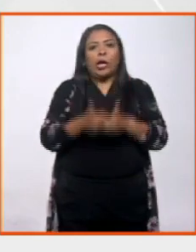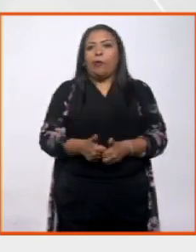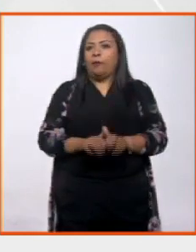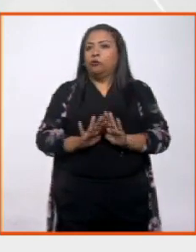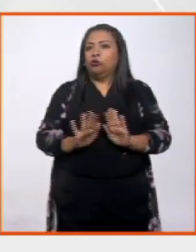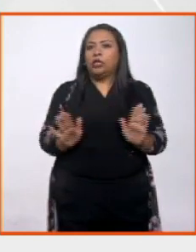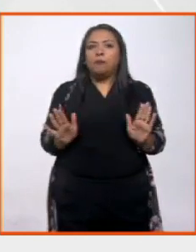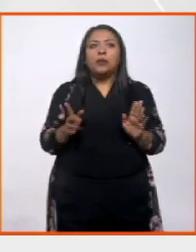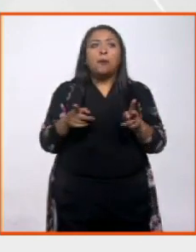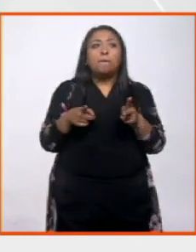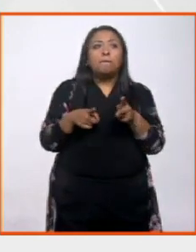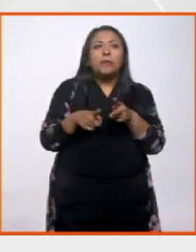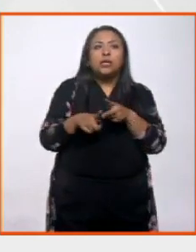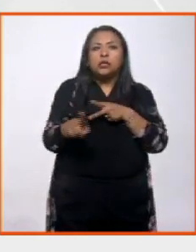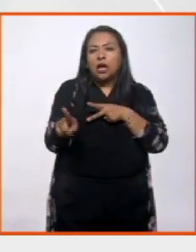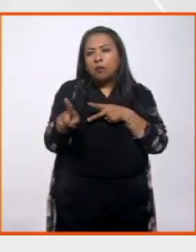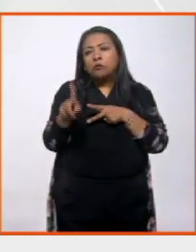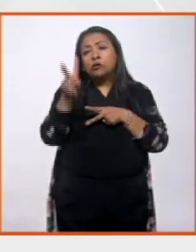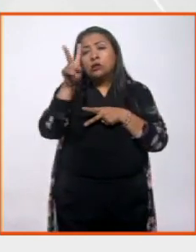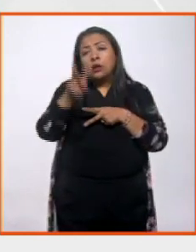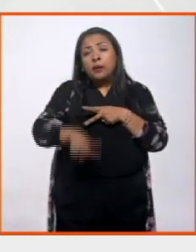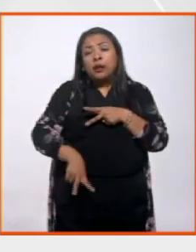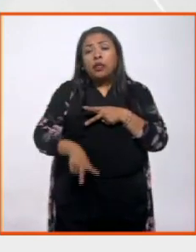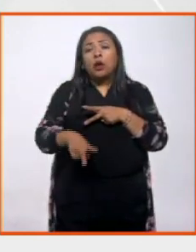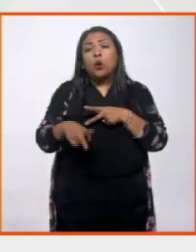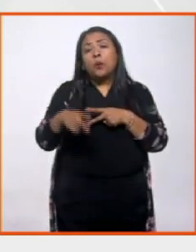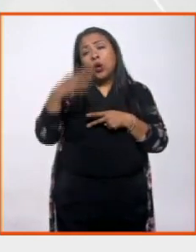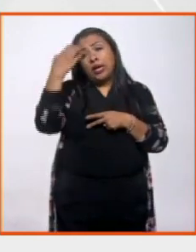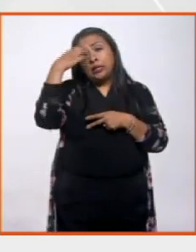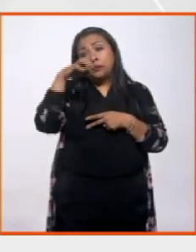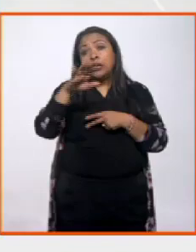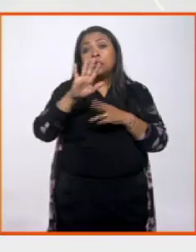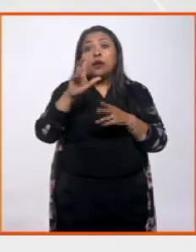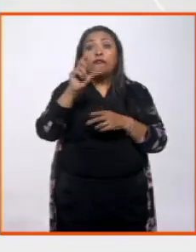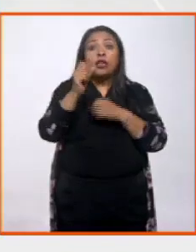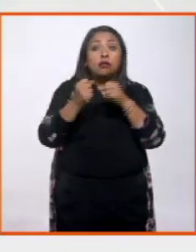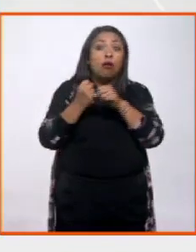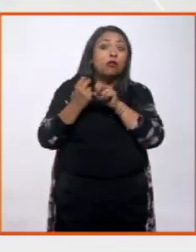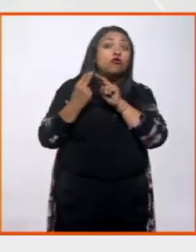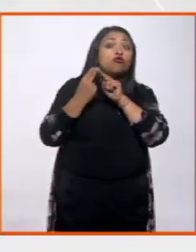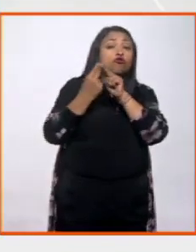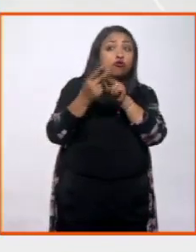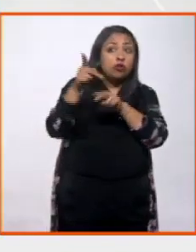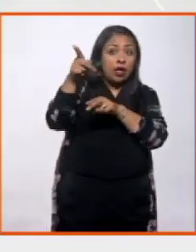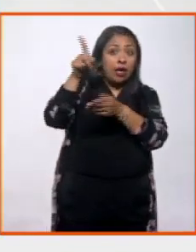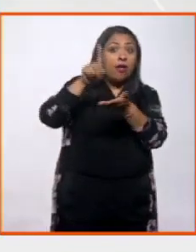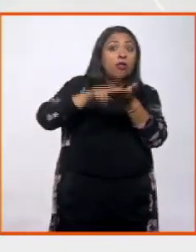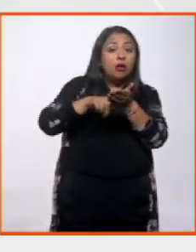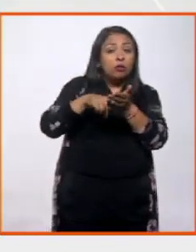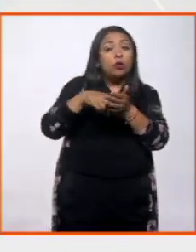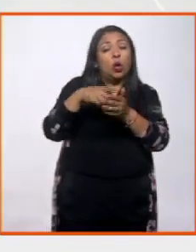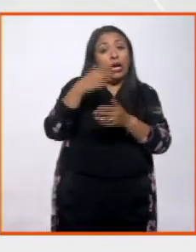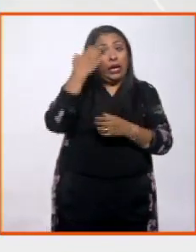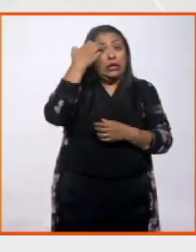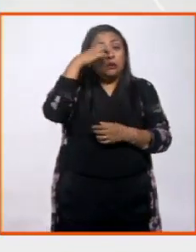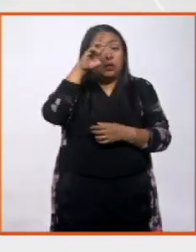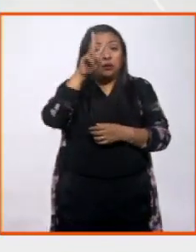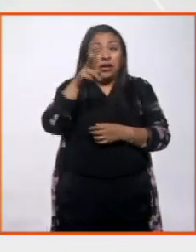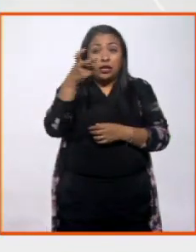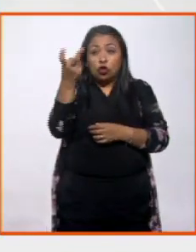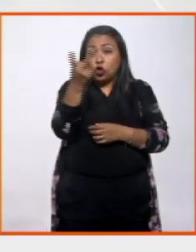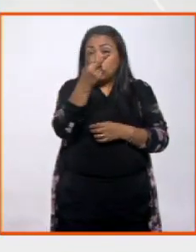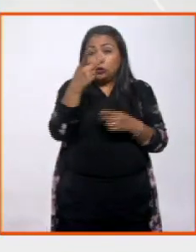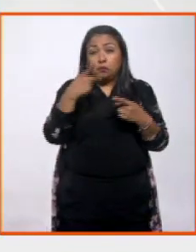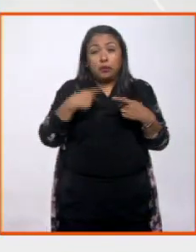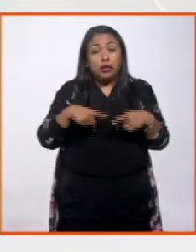Y deciden empezar una carrera que hoy tiene ya dos décadas de desarrollo y que los ha convertido, sin lugar a dudas, en